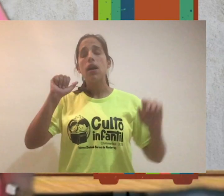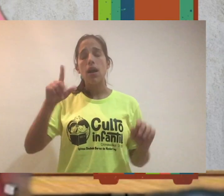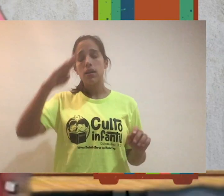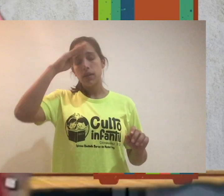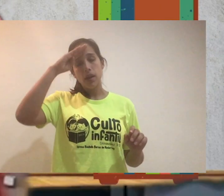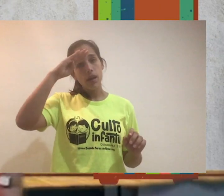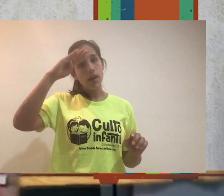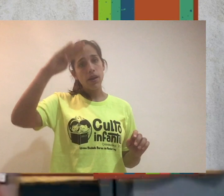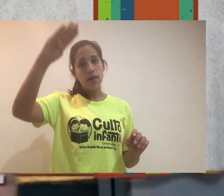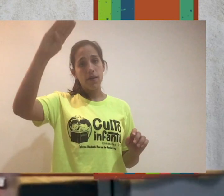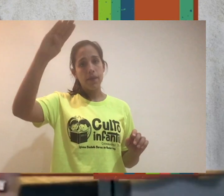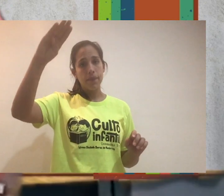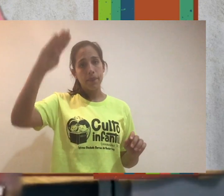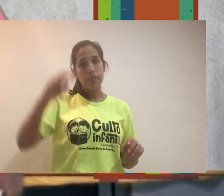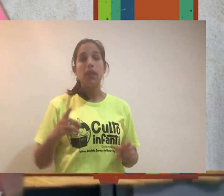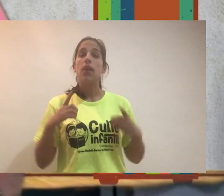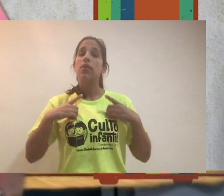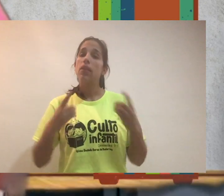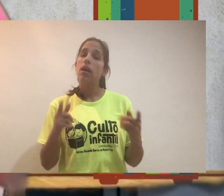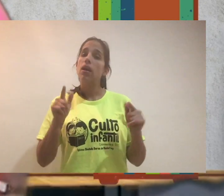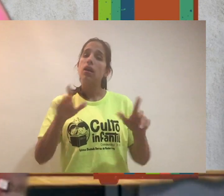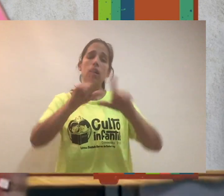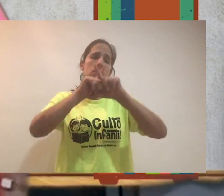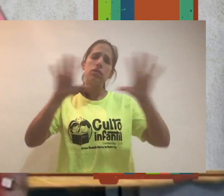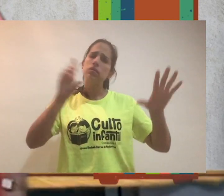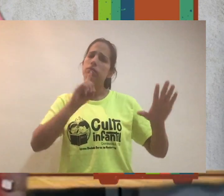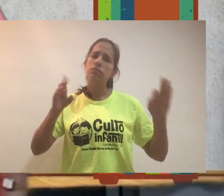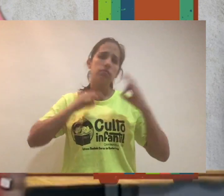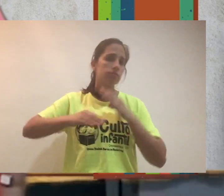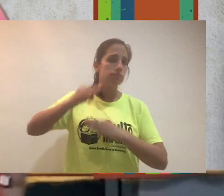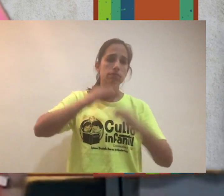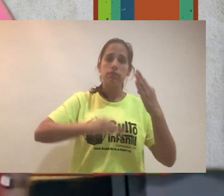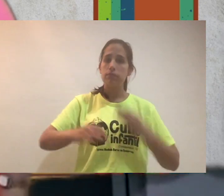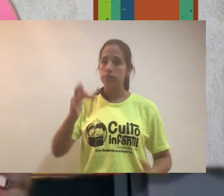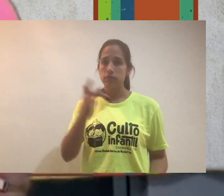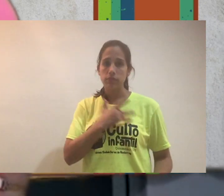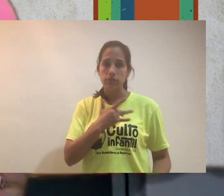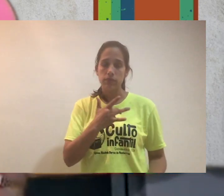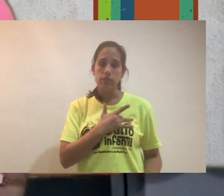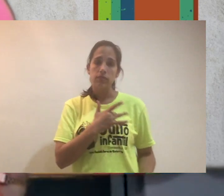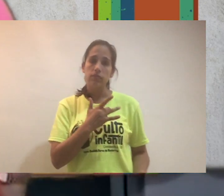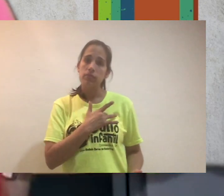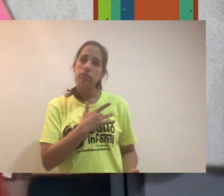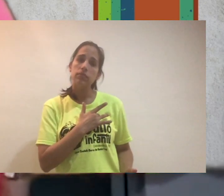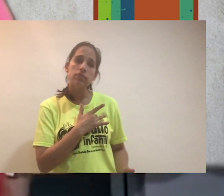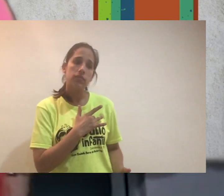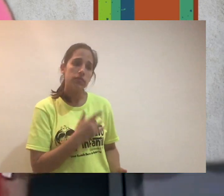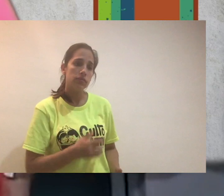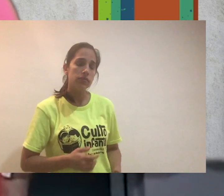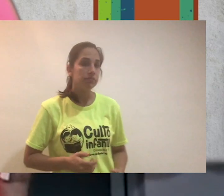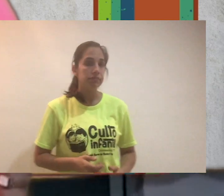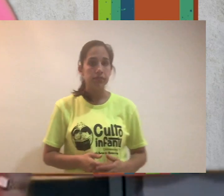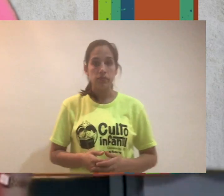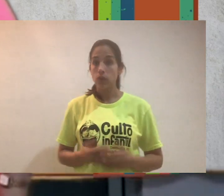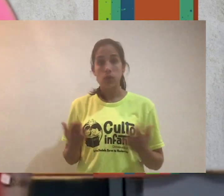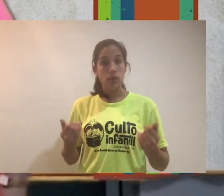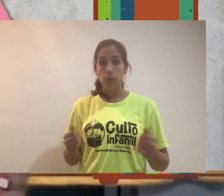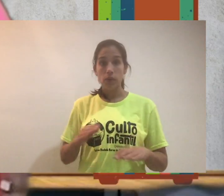Gloria al Señor, dar la gloria de todo corazón.